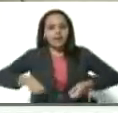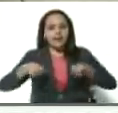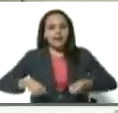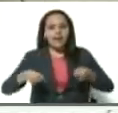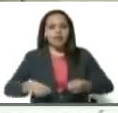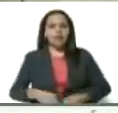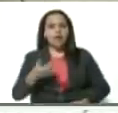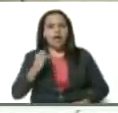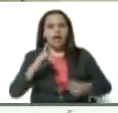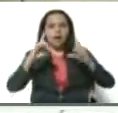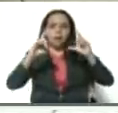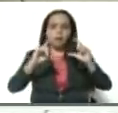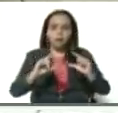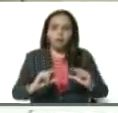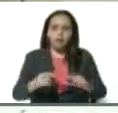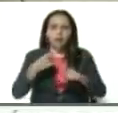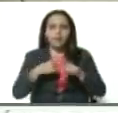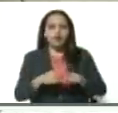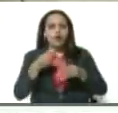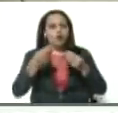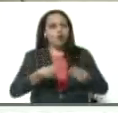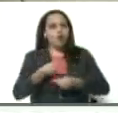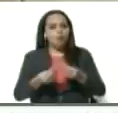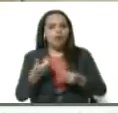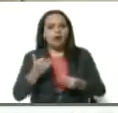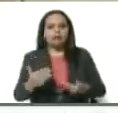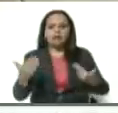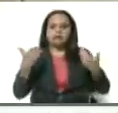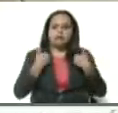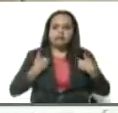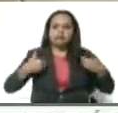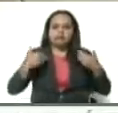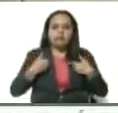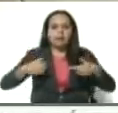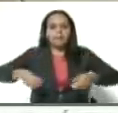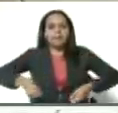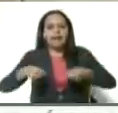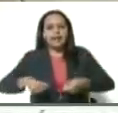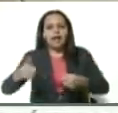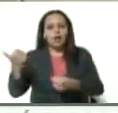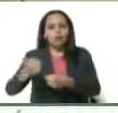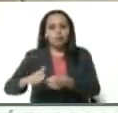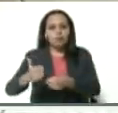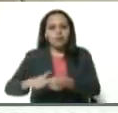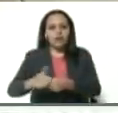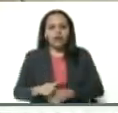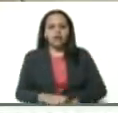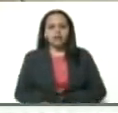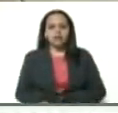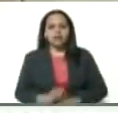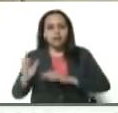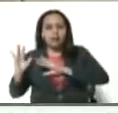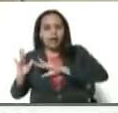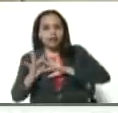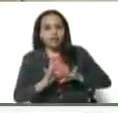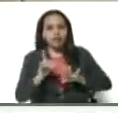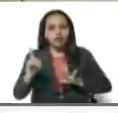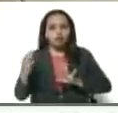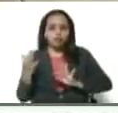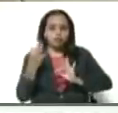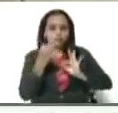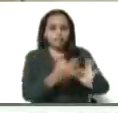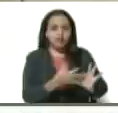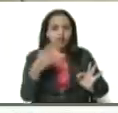va bajando. Pero bueno, cómo hemos sufrido con esto del Mercado de las Pulgas. Del Mercado de Mara. Del virus colombiano que vino de